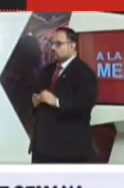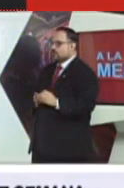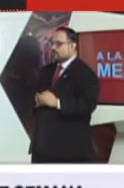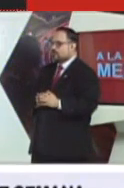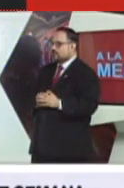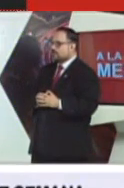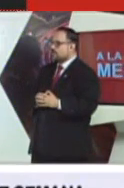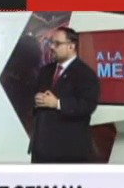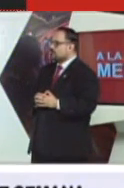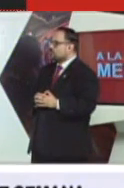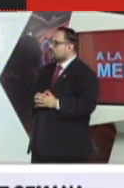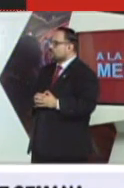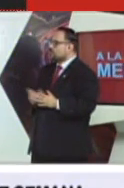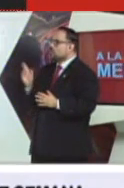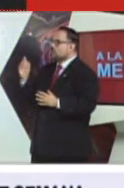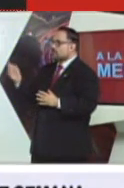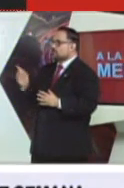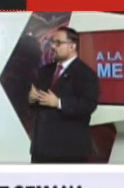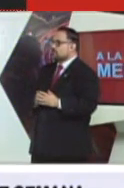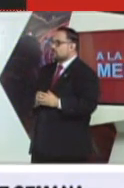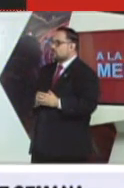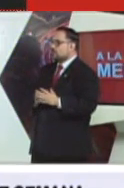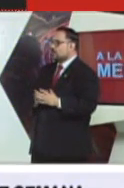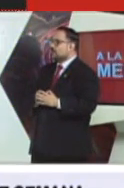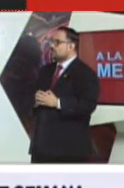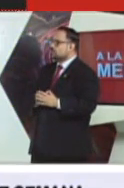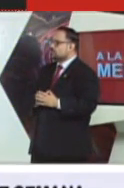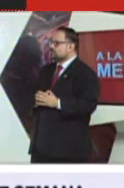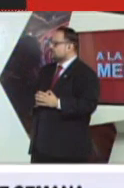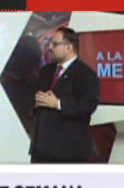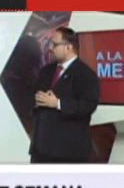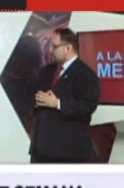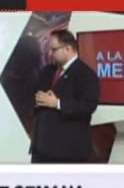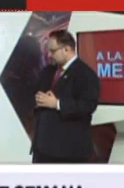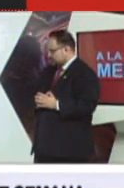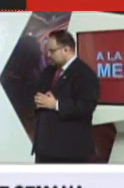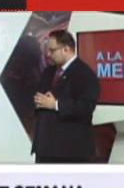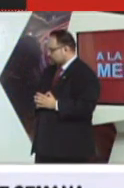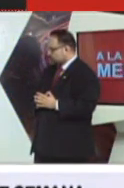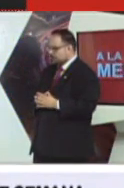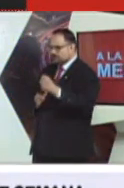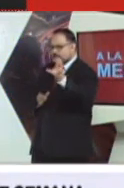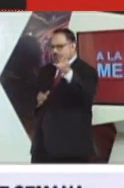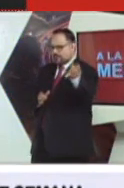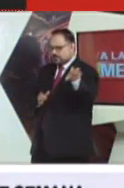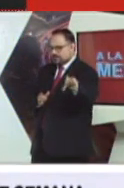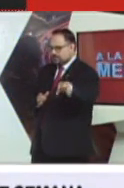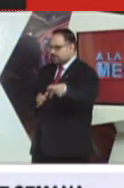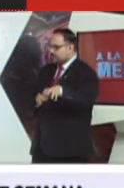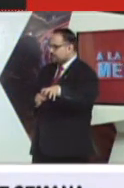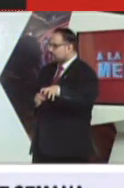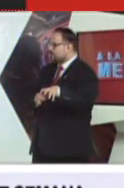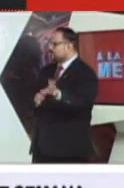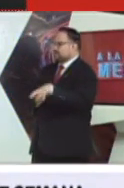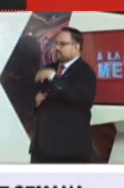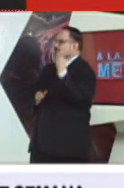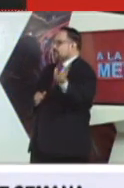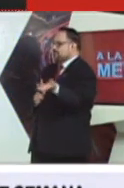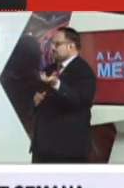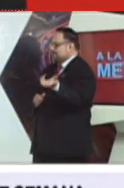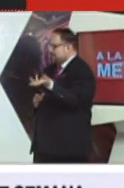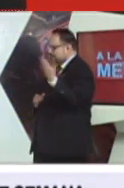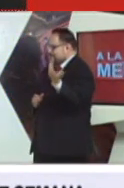durante el día sábado y domingo, eso sí, ojalá esto no sea el catalizador, como tú dices, para hacer pequeñas reuniones,